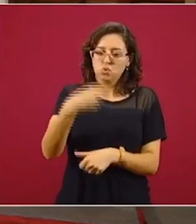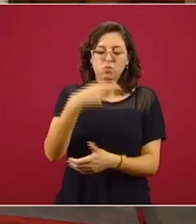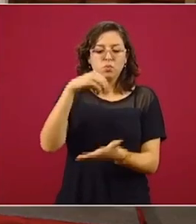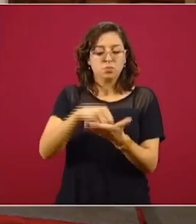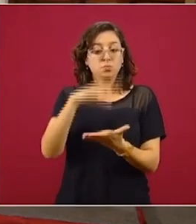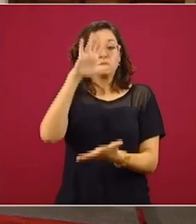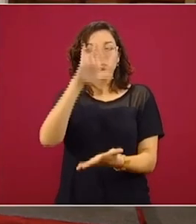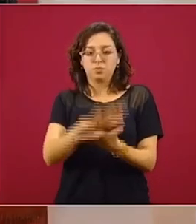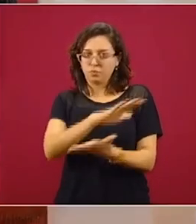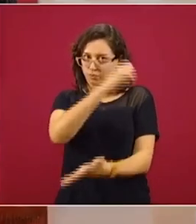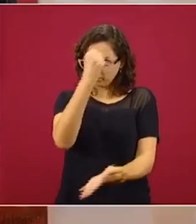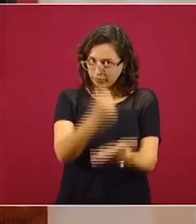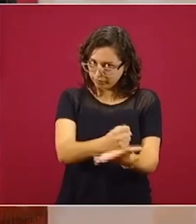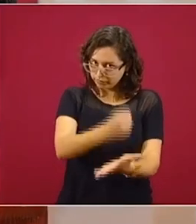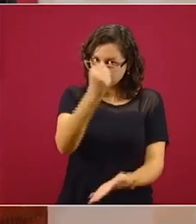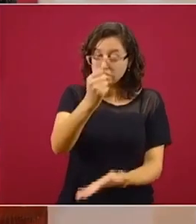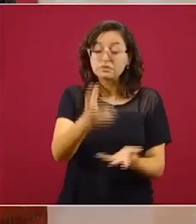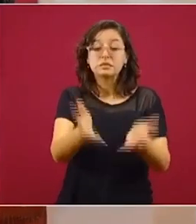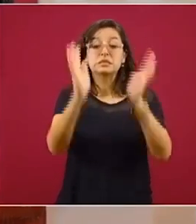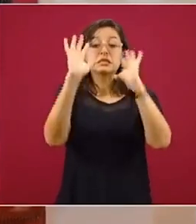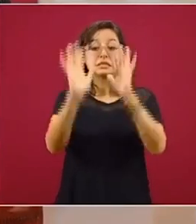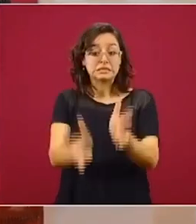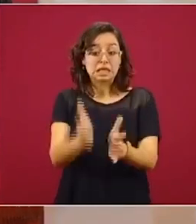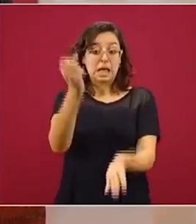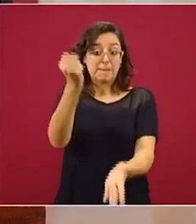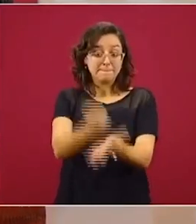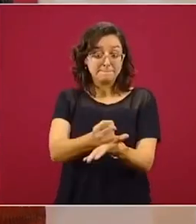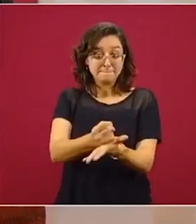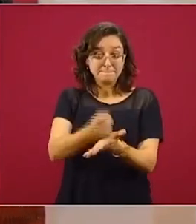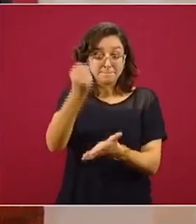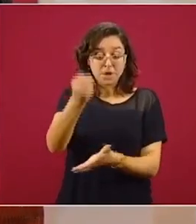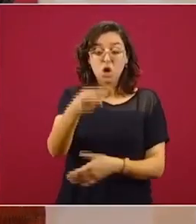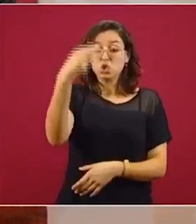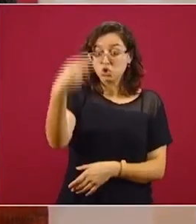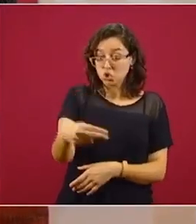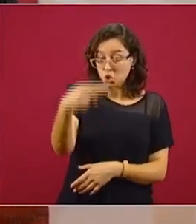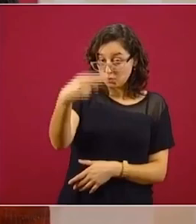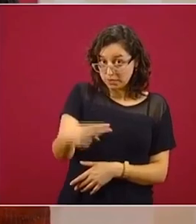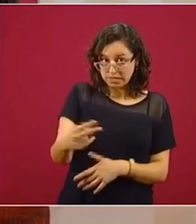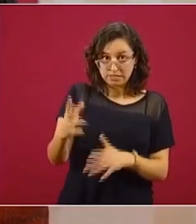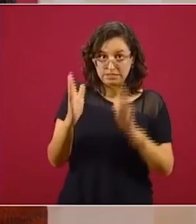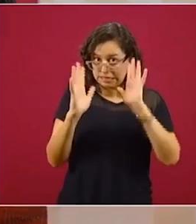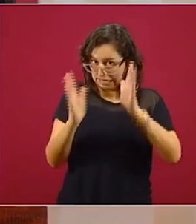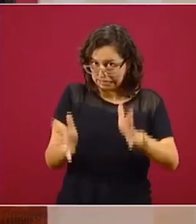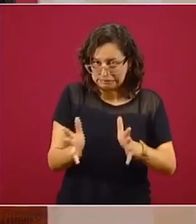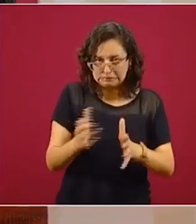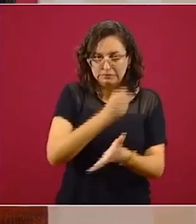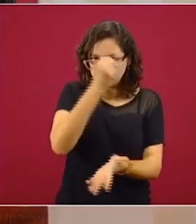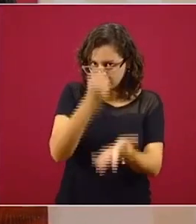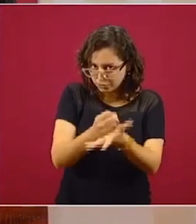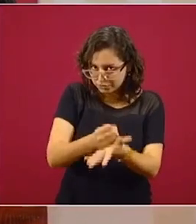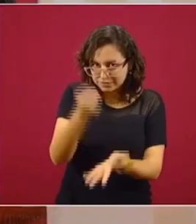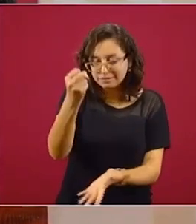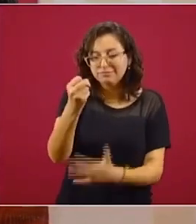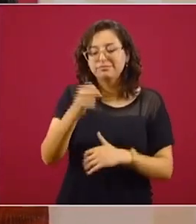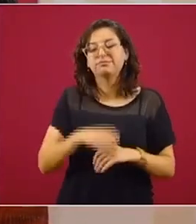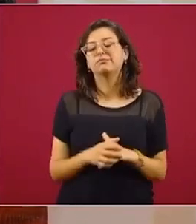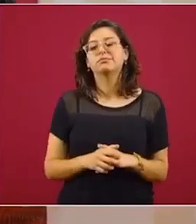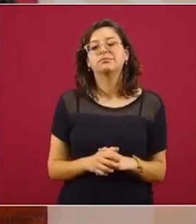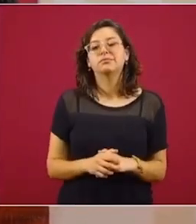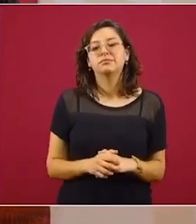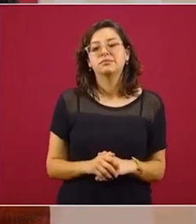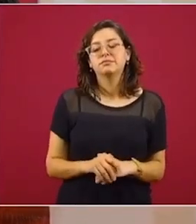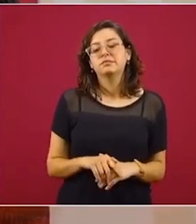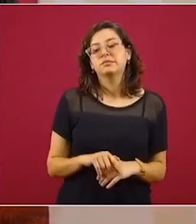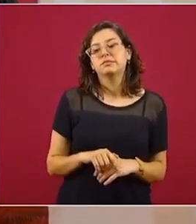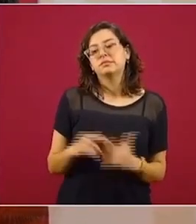Una vez que tiene autorizado su nombre, su denominación o razón social, el solicitante